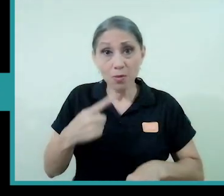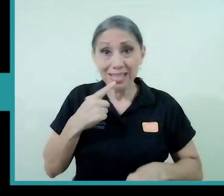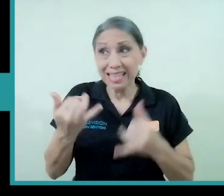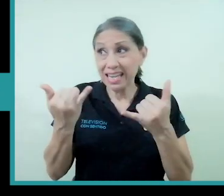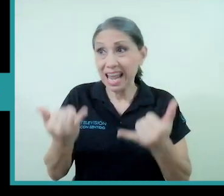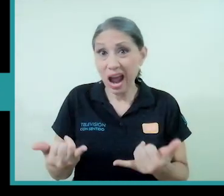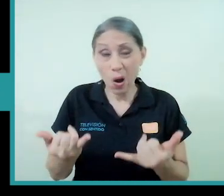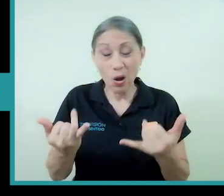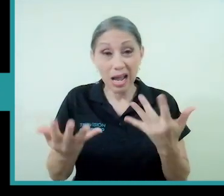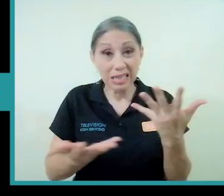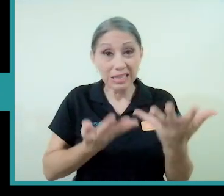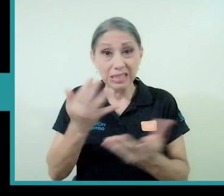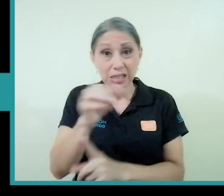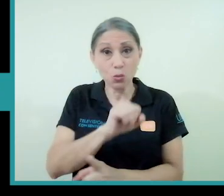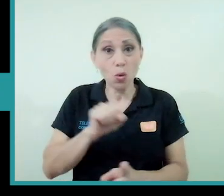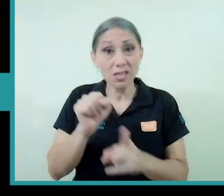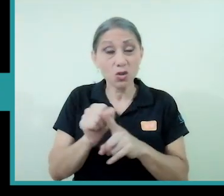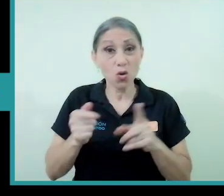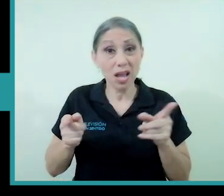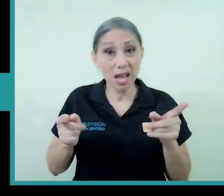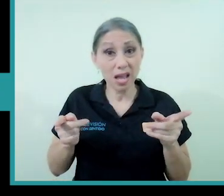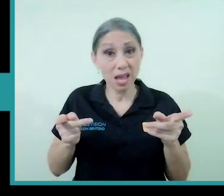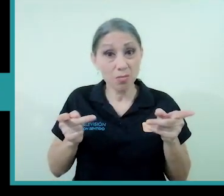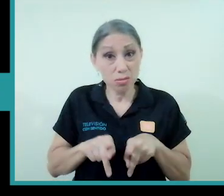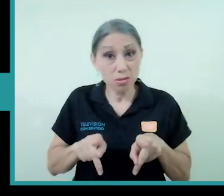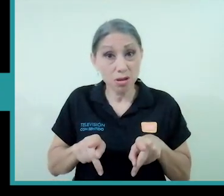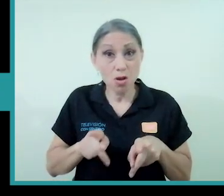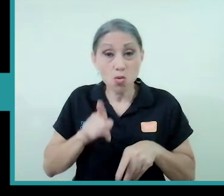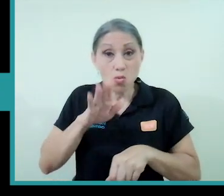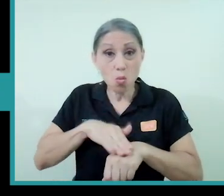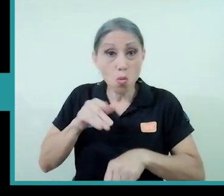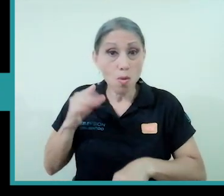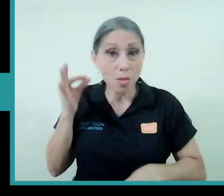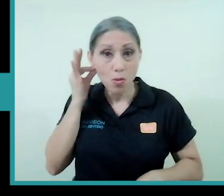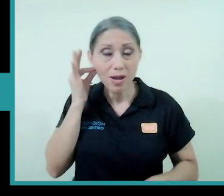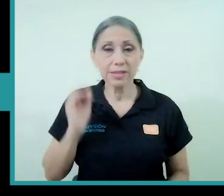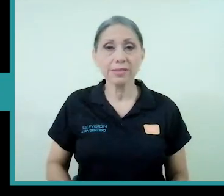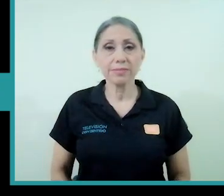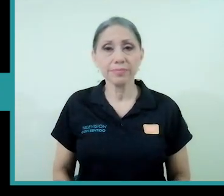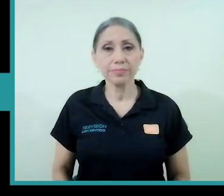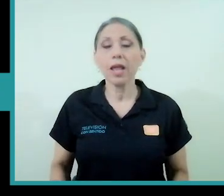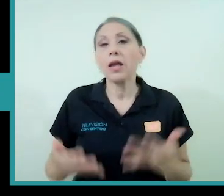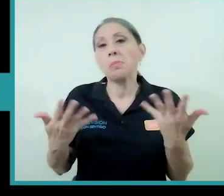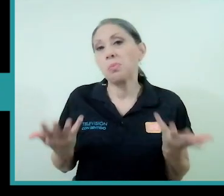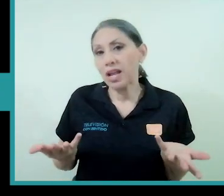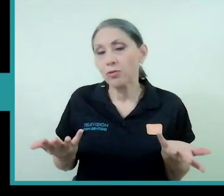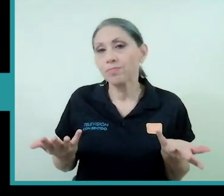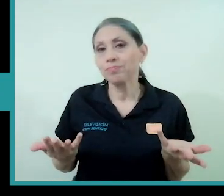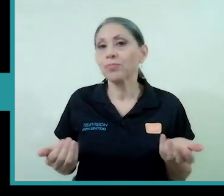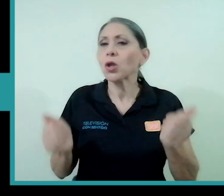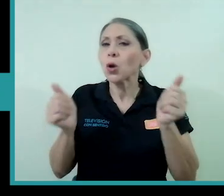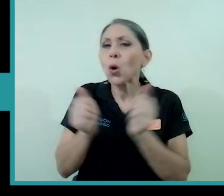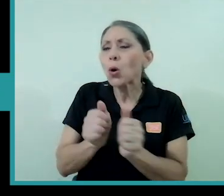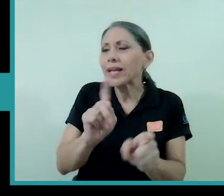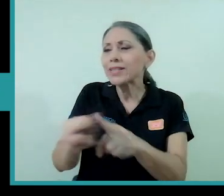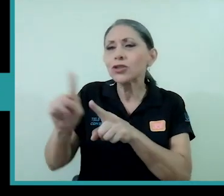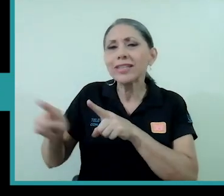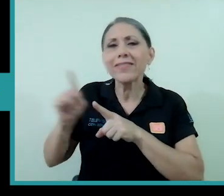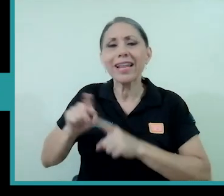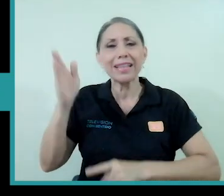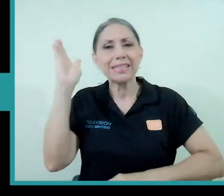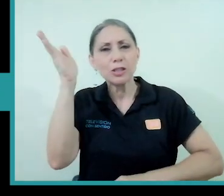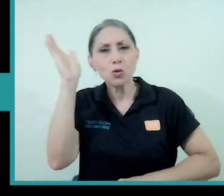desintegración la estamos provocando las mujeres bueno siguiendo estos discursos no es como que la mujer